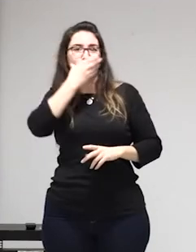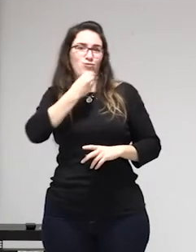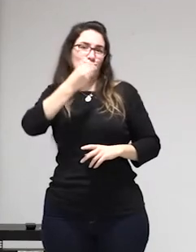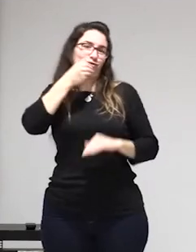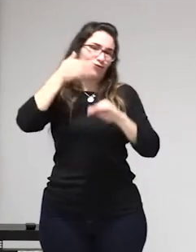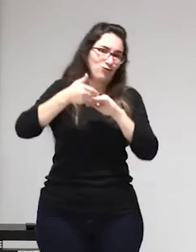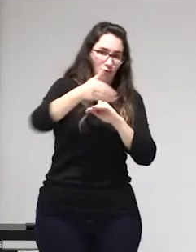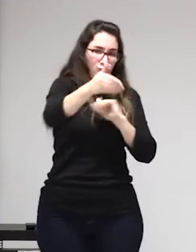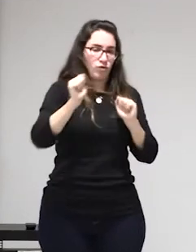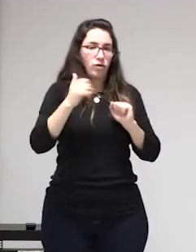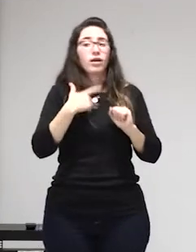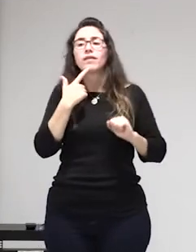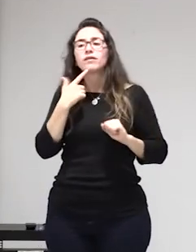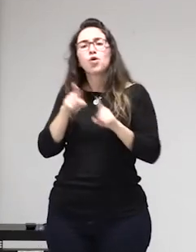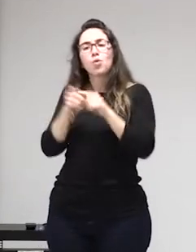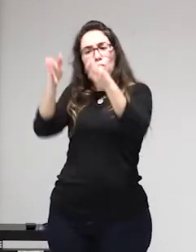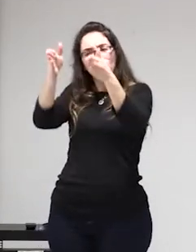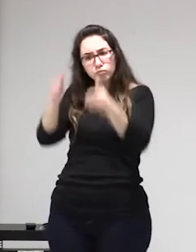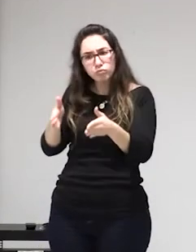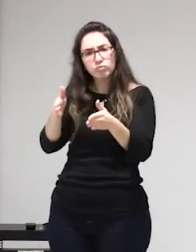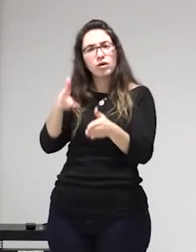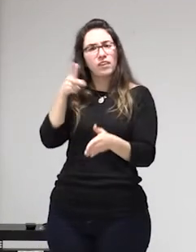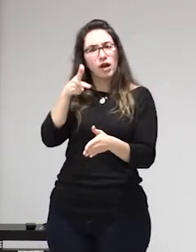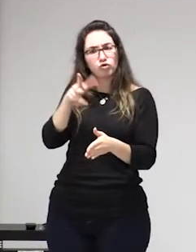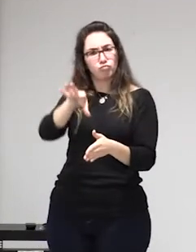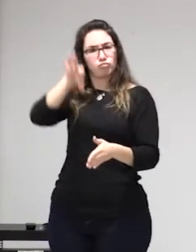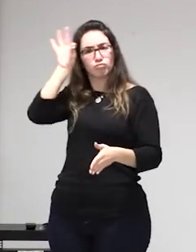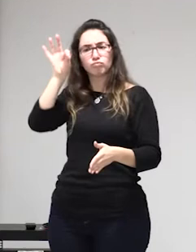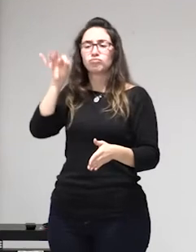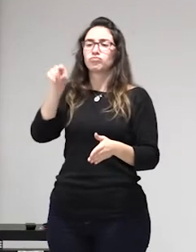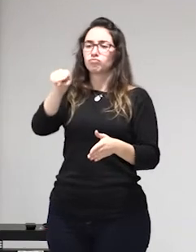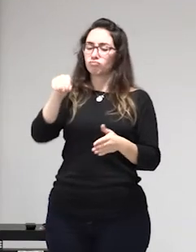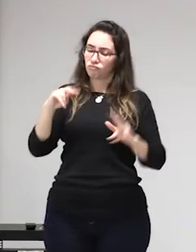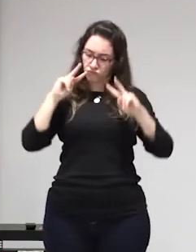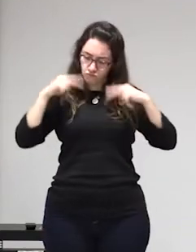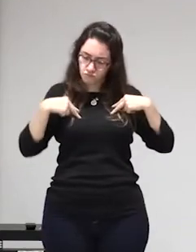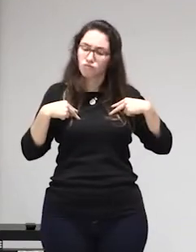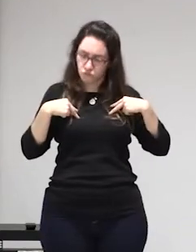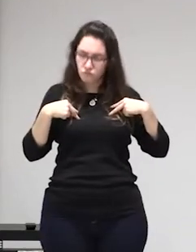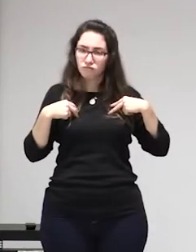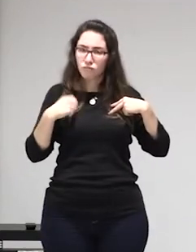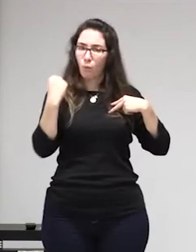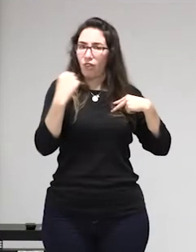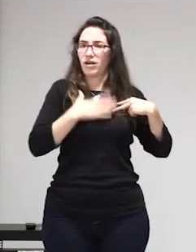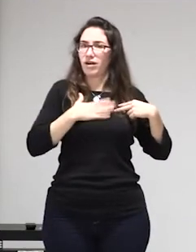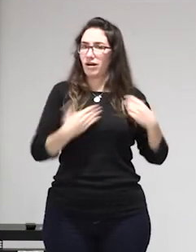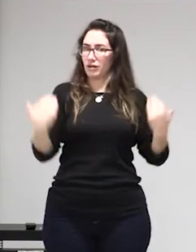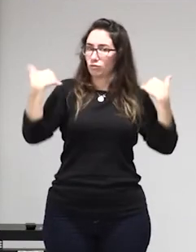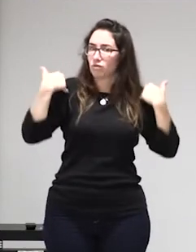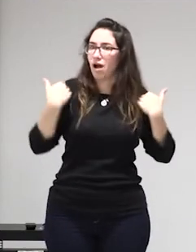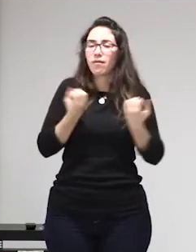que en que se trata la situación de víctima yo la considero bastante perversa porque